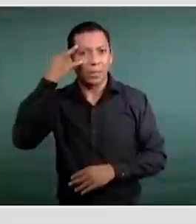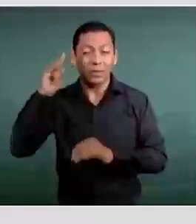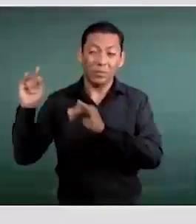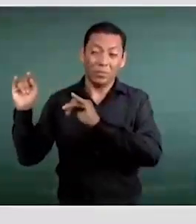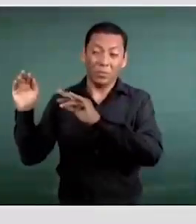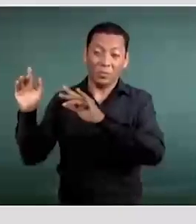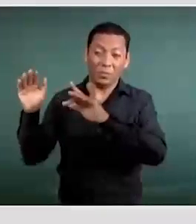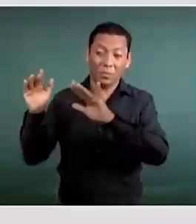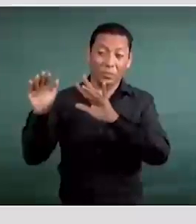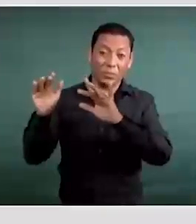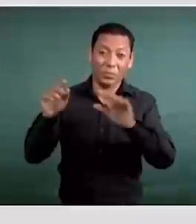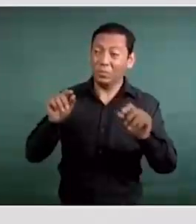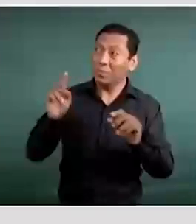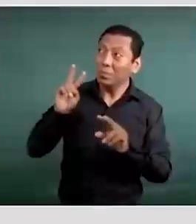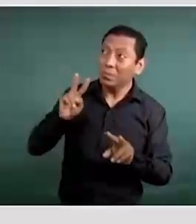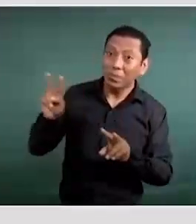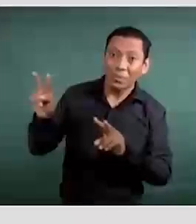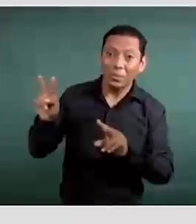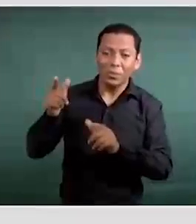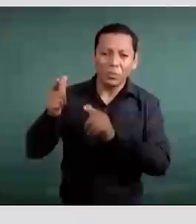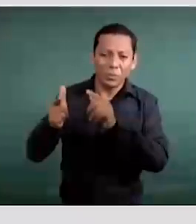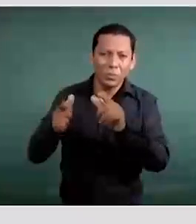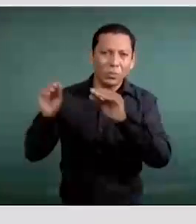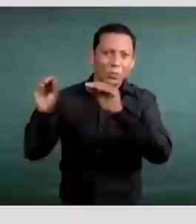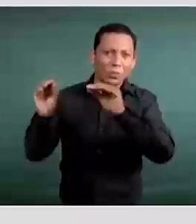manera lenta hacia el sureste.